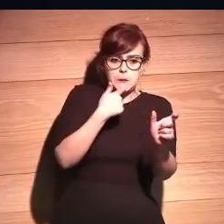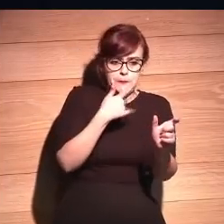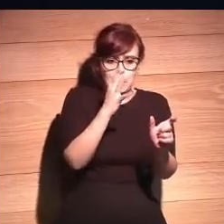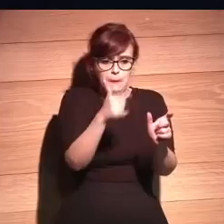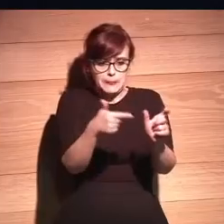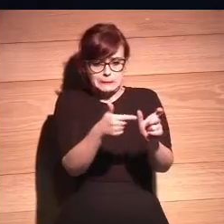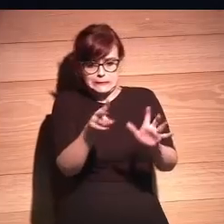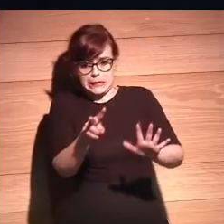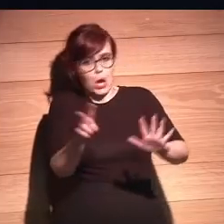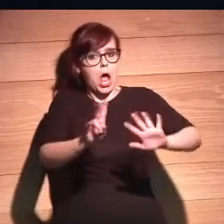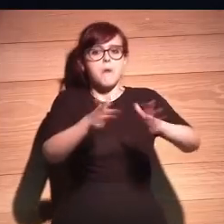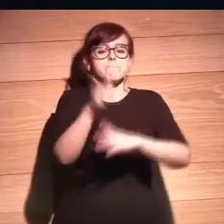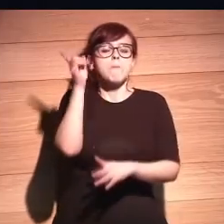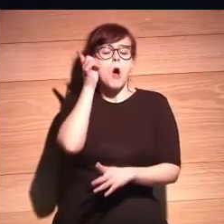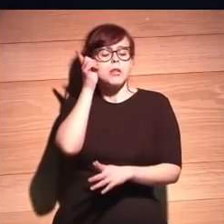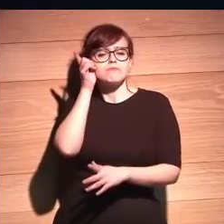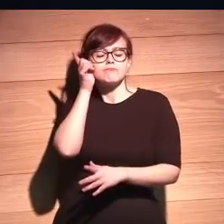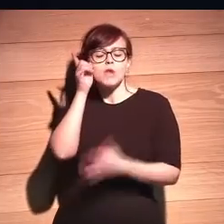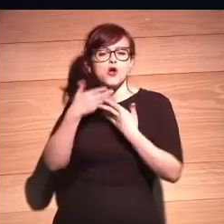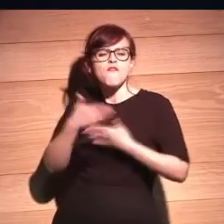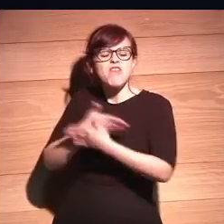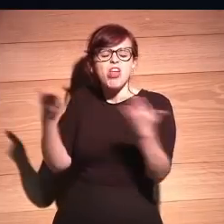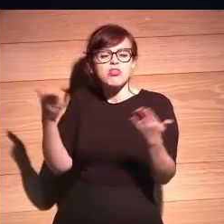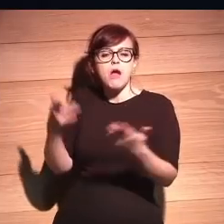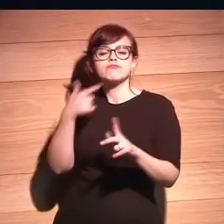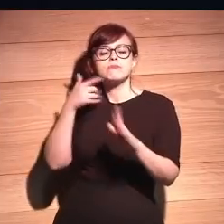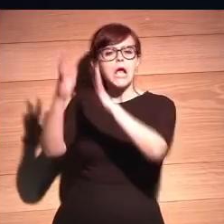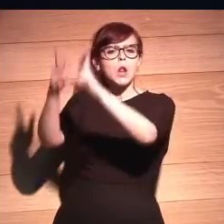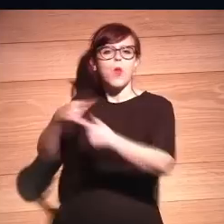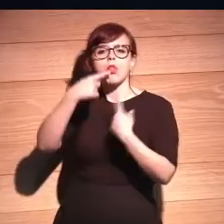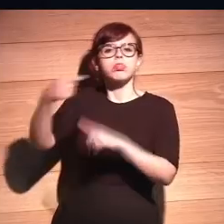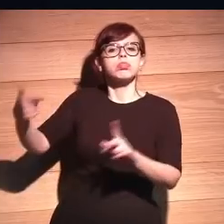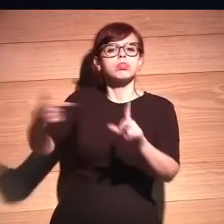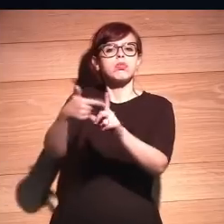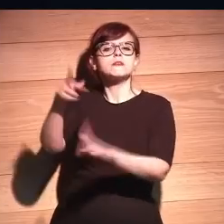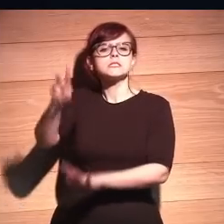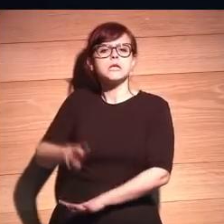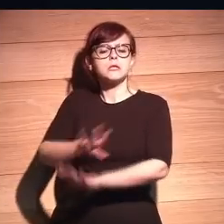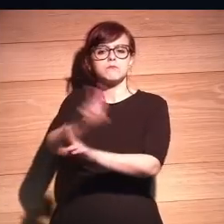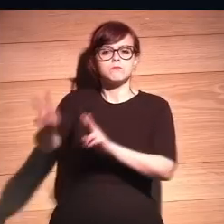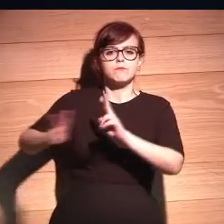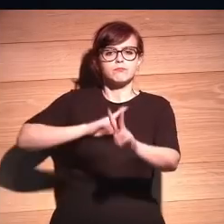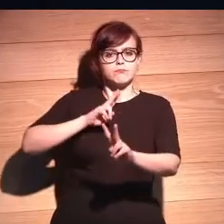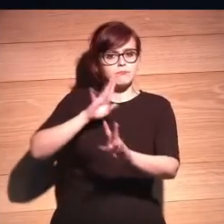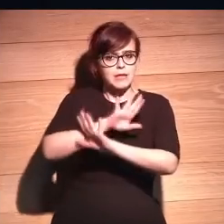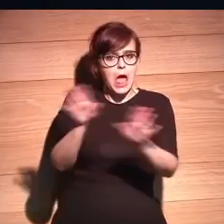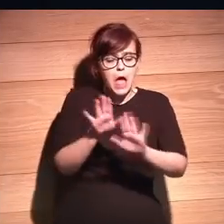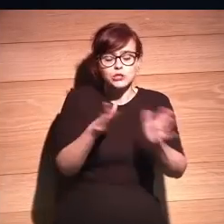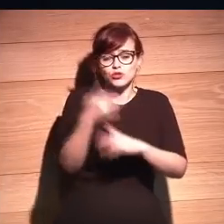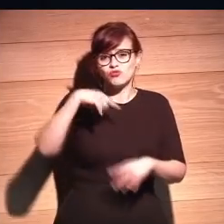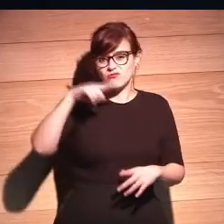dividir por siete. Tenemos confianza ciega en las máquinas, tanta es esa confianza, que nos hemos debilitado